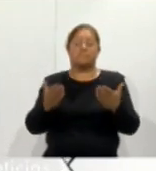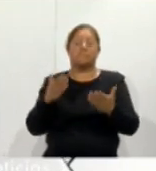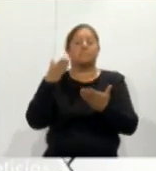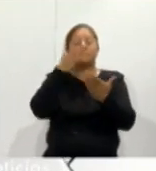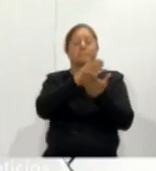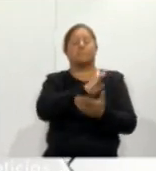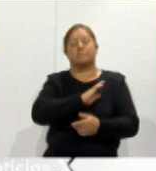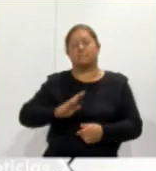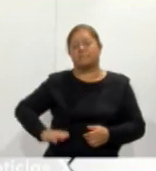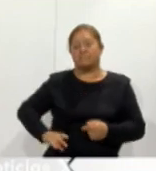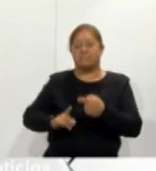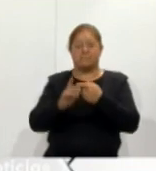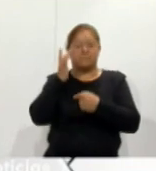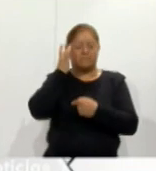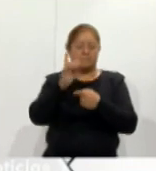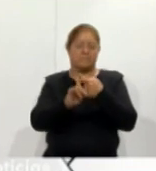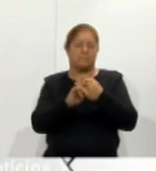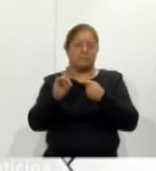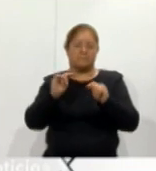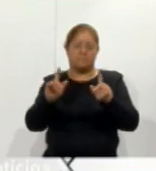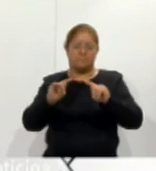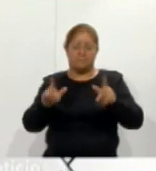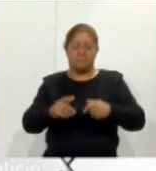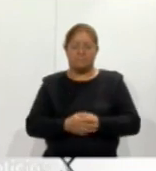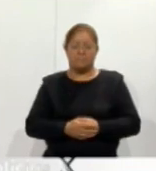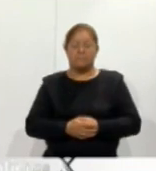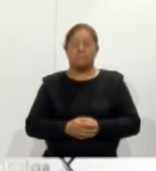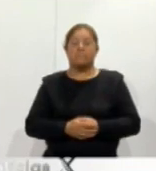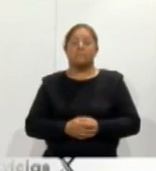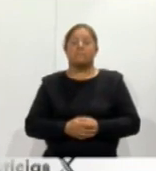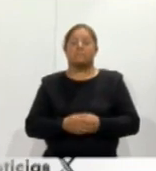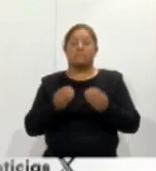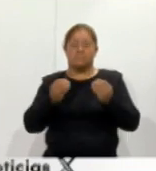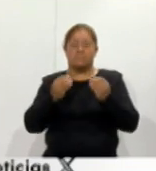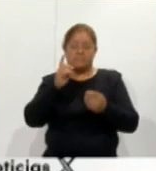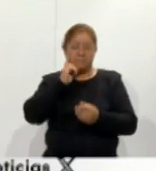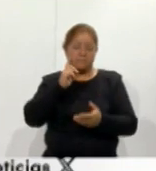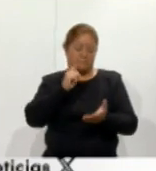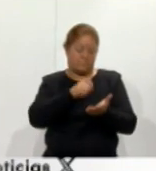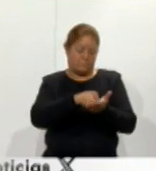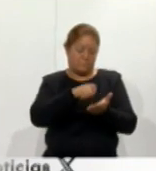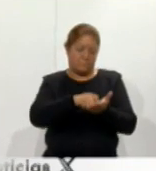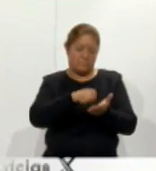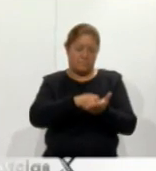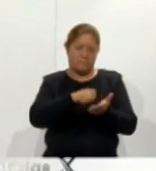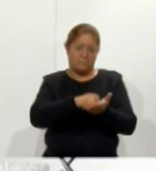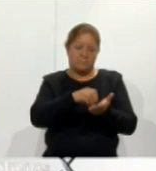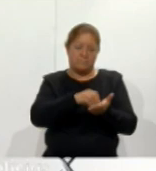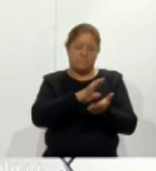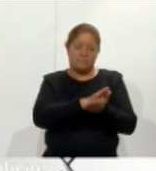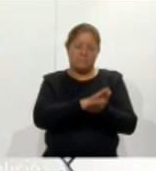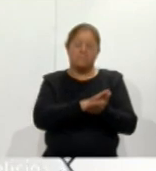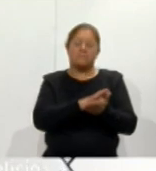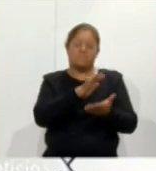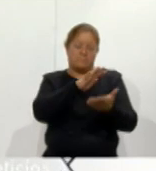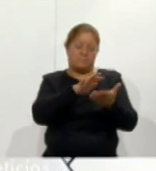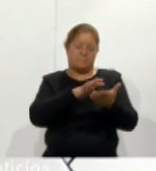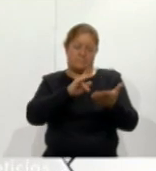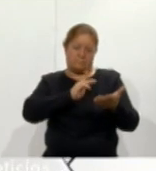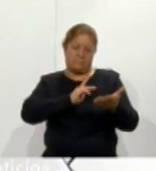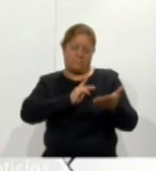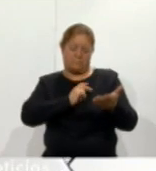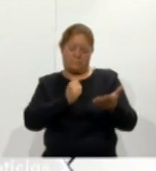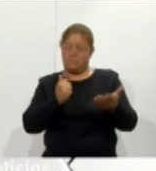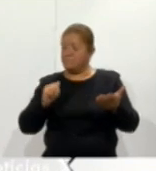al municipio de Santa Cruz, Tlaxcala, en donde varias escritoras tlaxcaltecas leyeron textos de su autoría y también